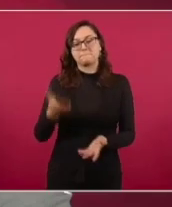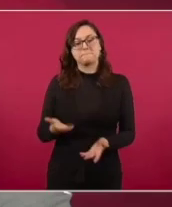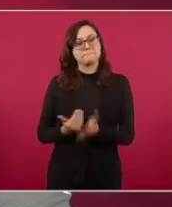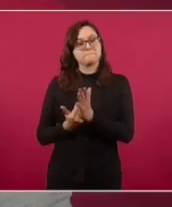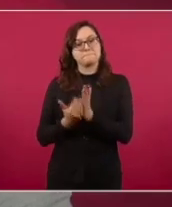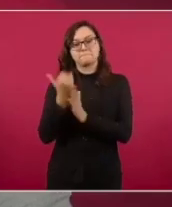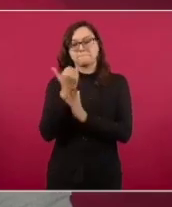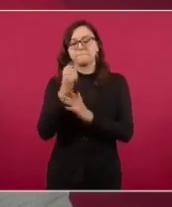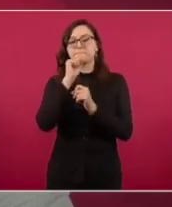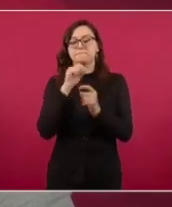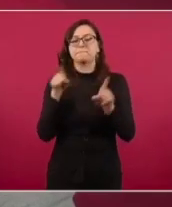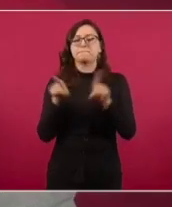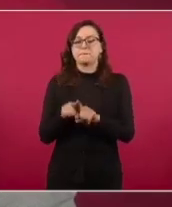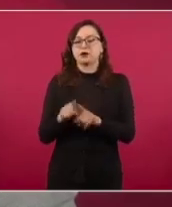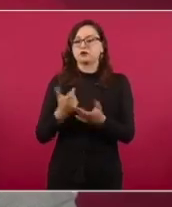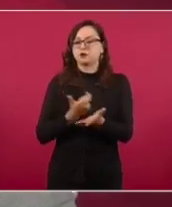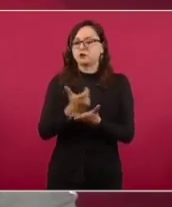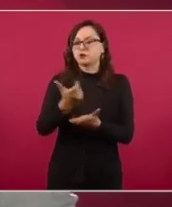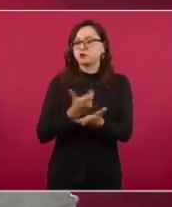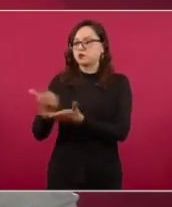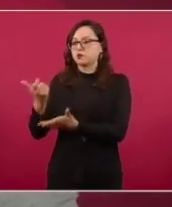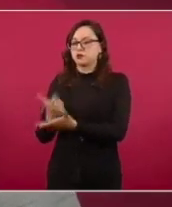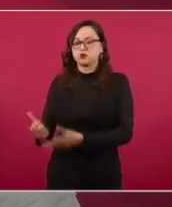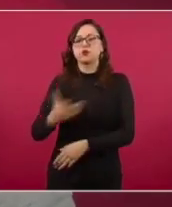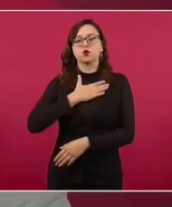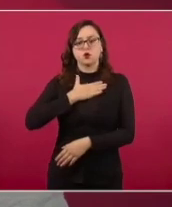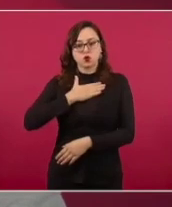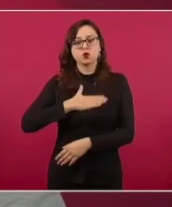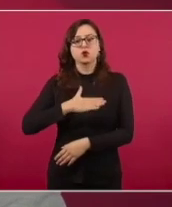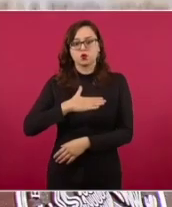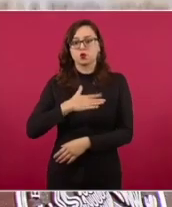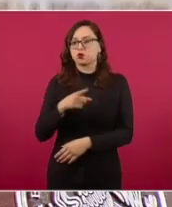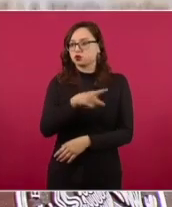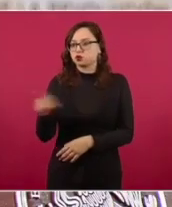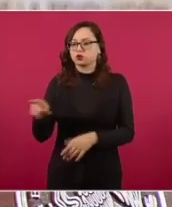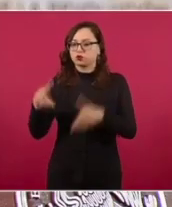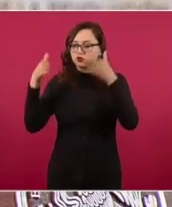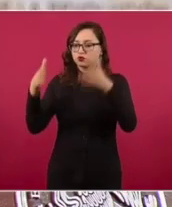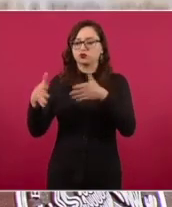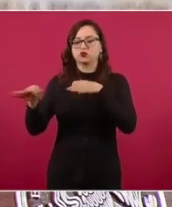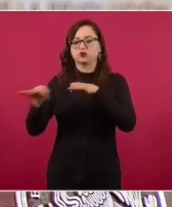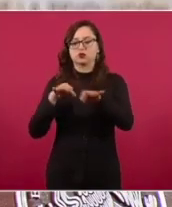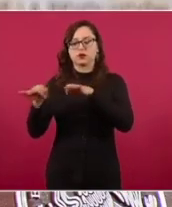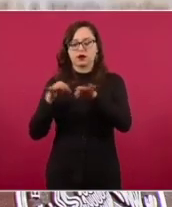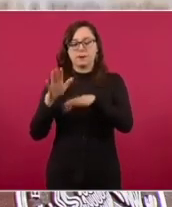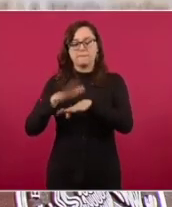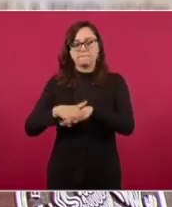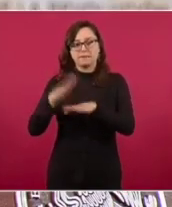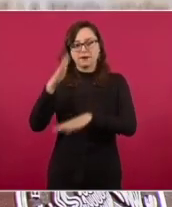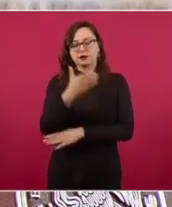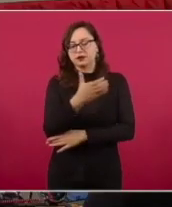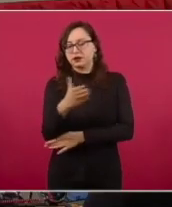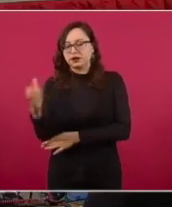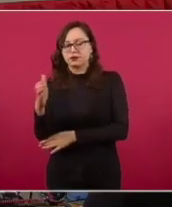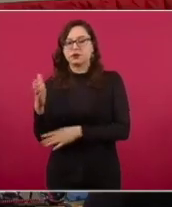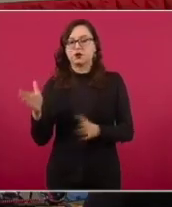el estímulo debido al precio para que los productores se dediquen al incremento de la producción de granos. Y finalmente,